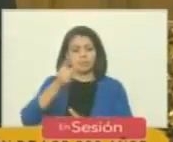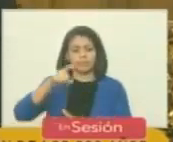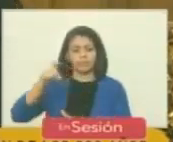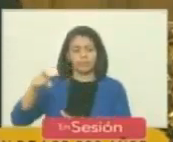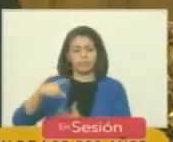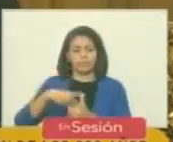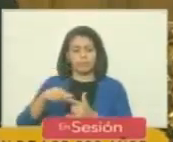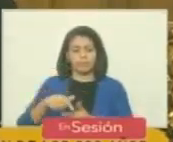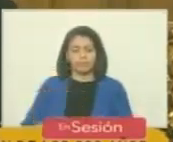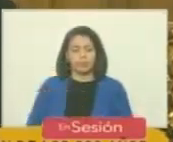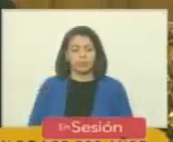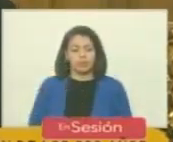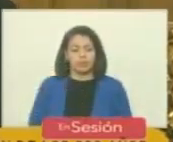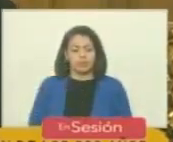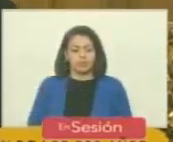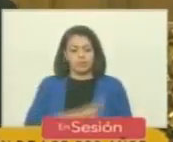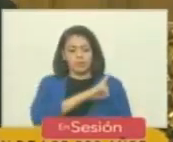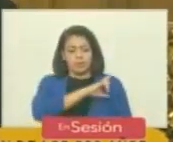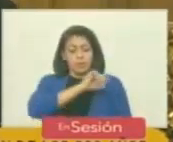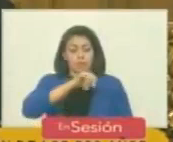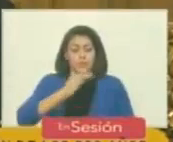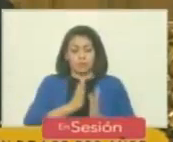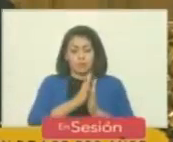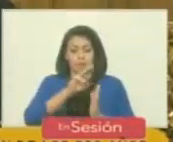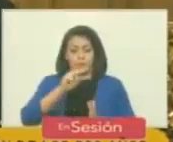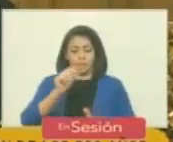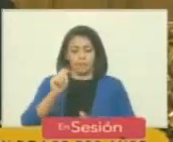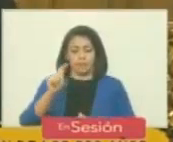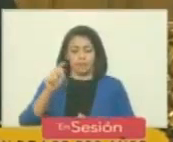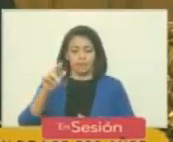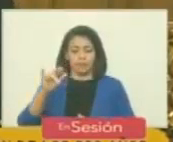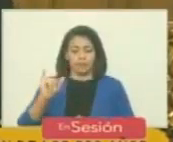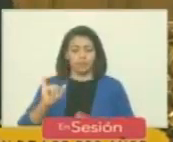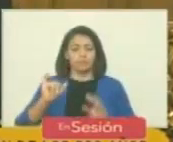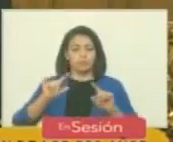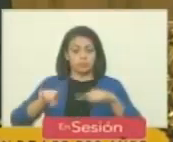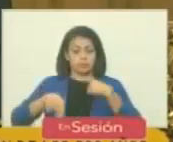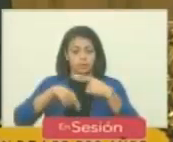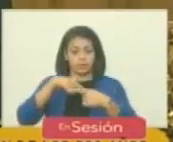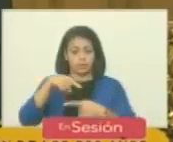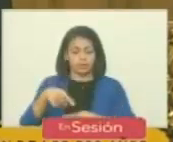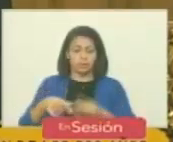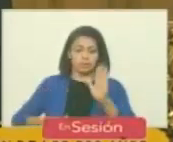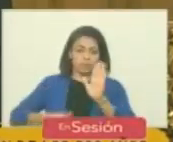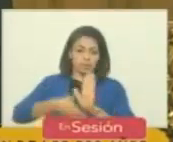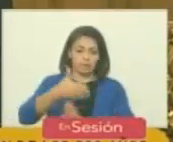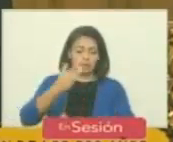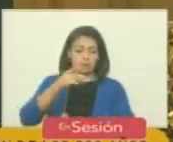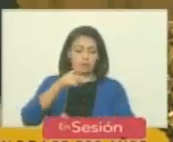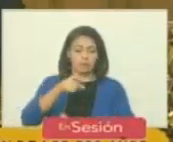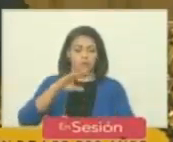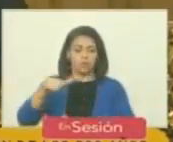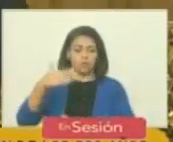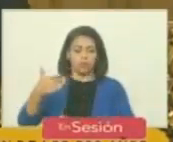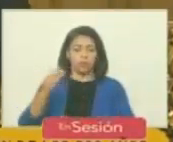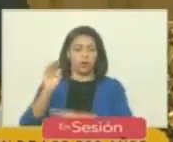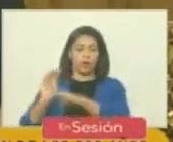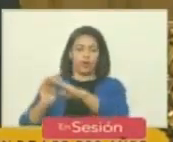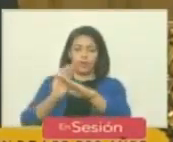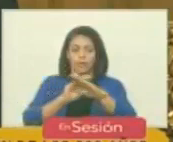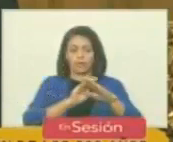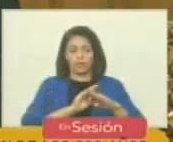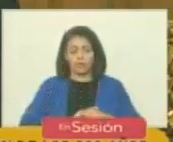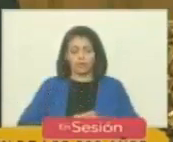general san martín en víspera de partir cuando notifica